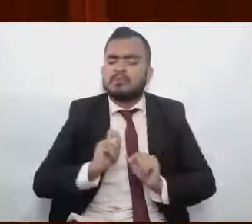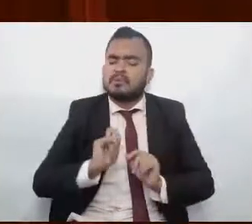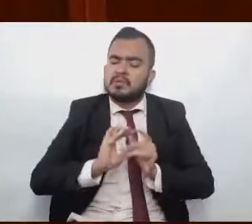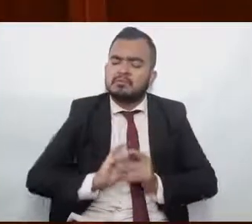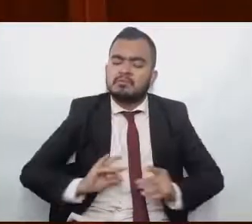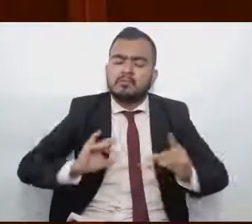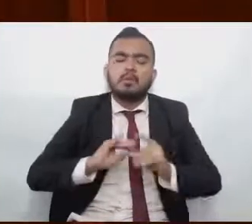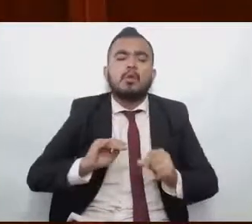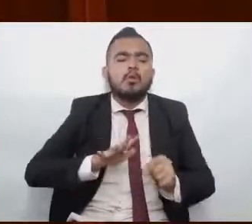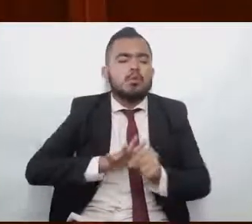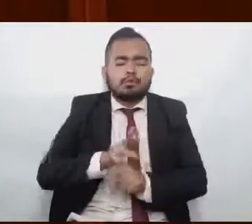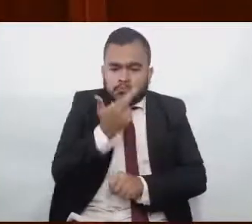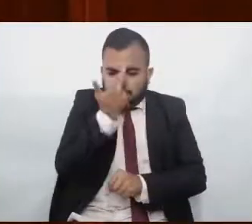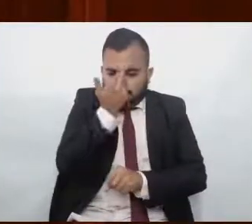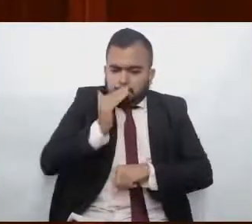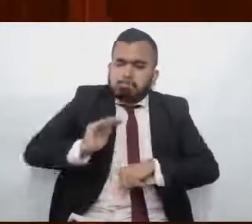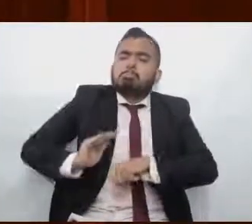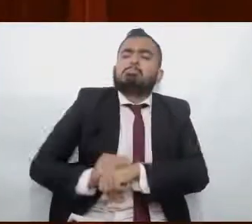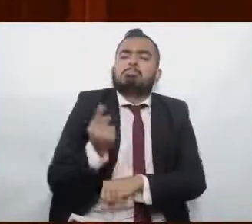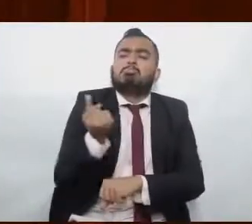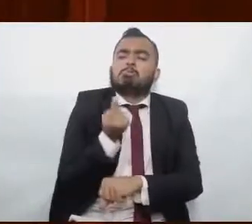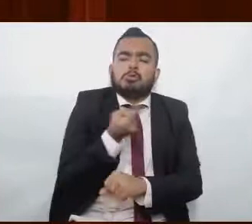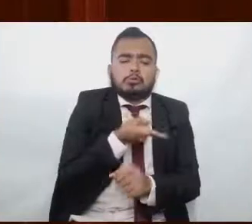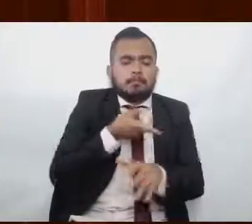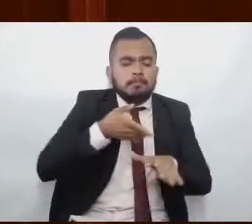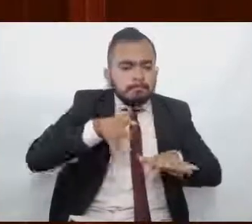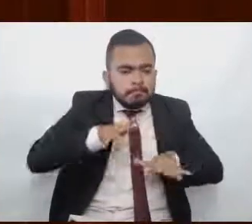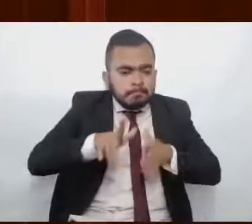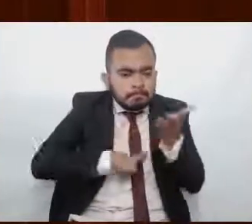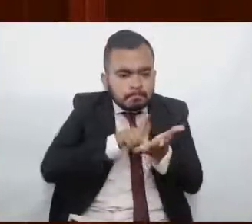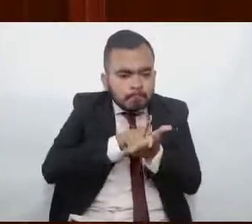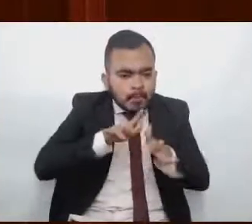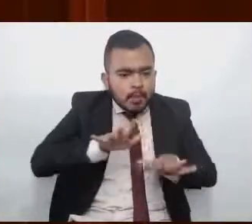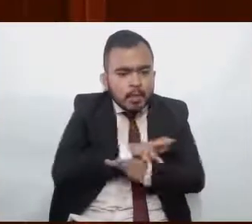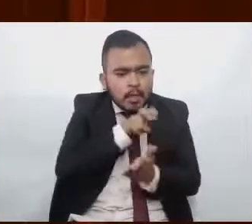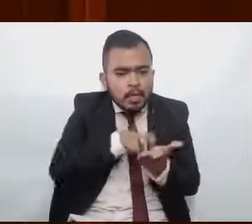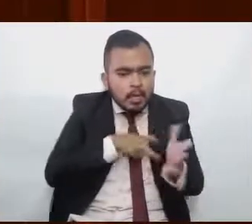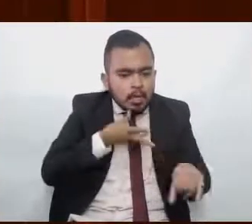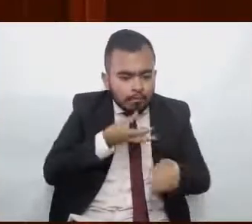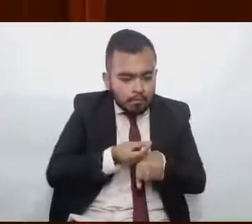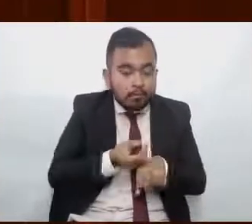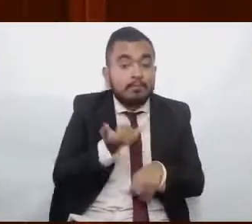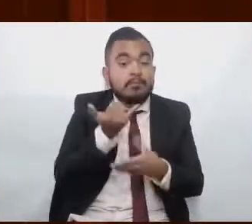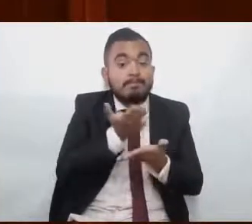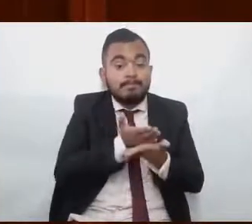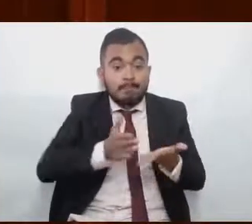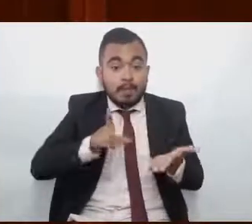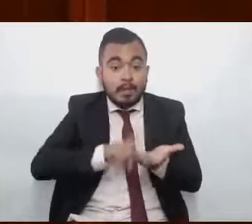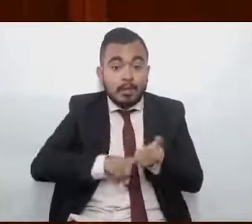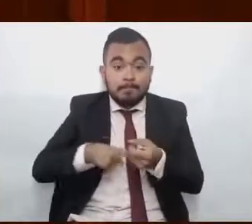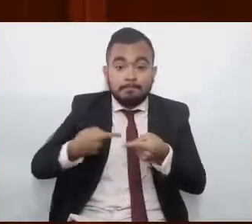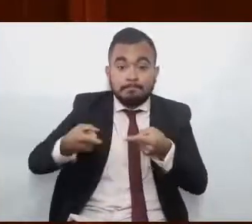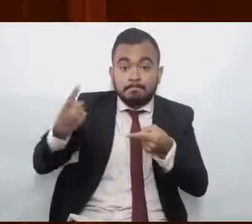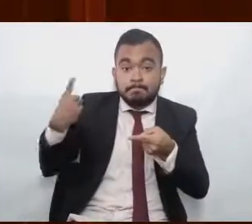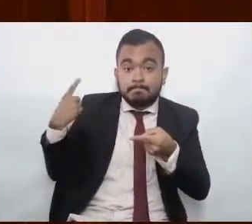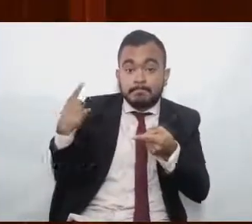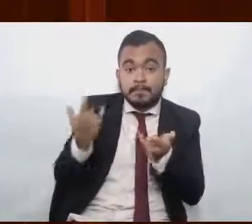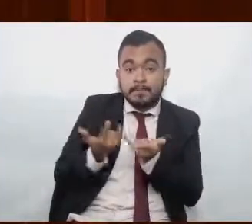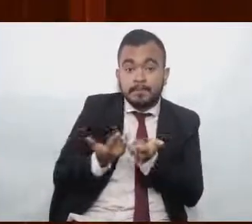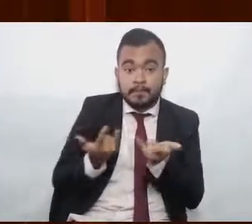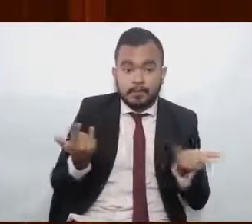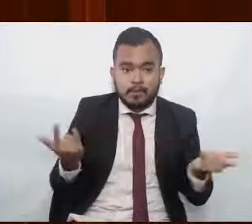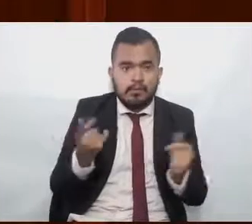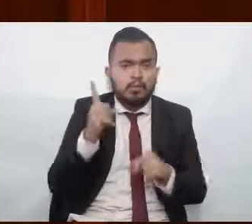de por qué es necesaria esta reforma, además de las circunstancias históricas, con el objeto de fortalecer